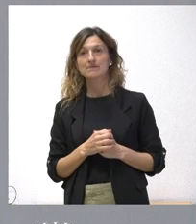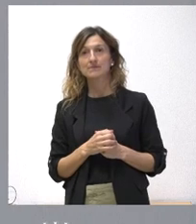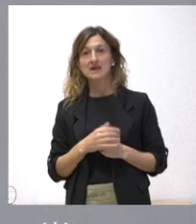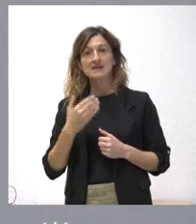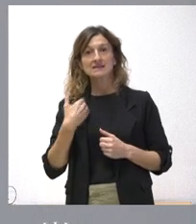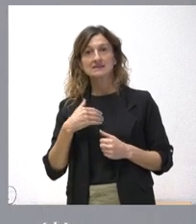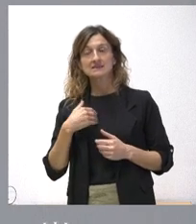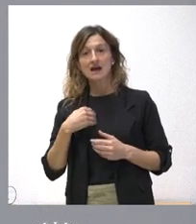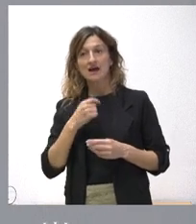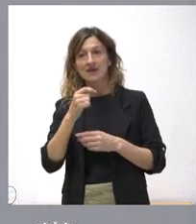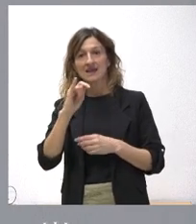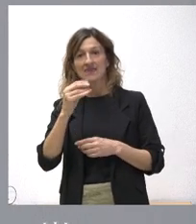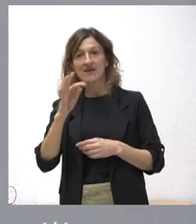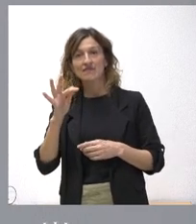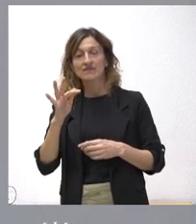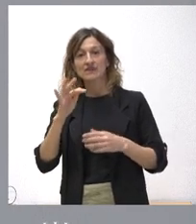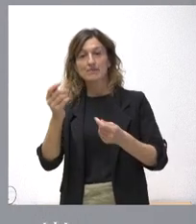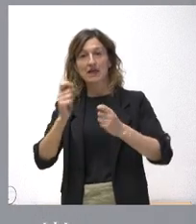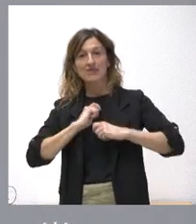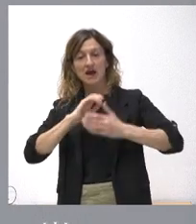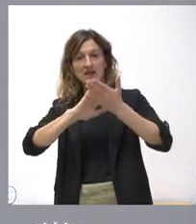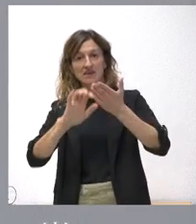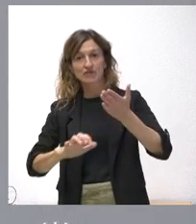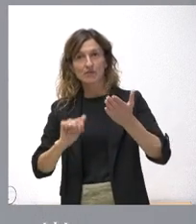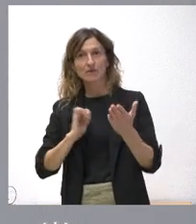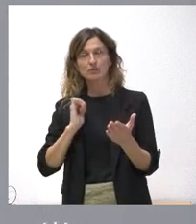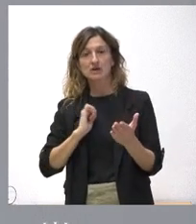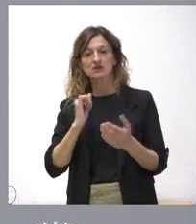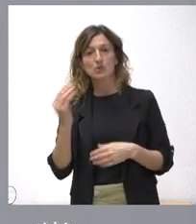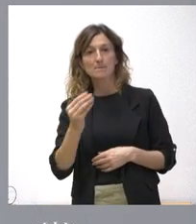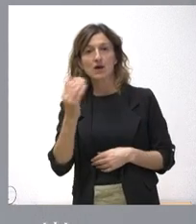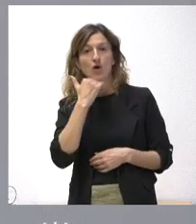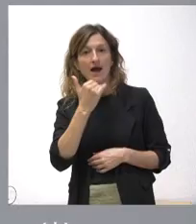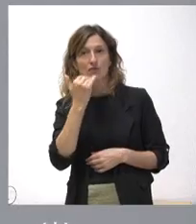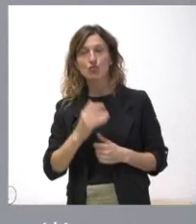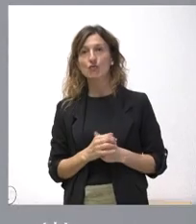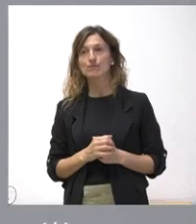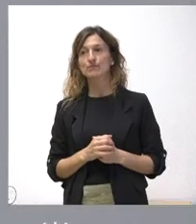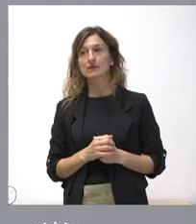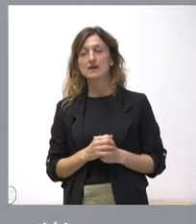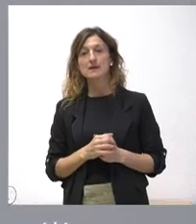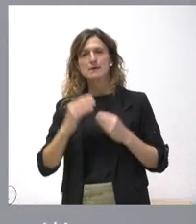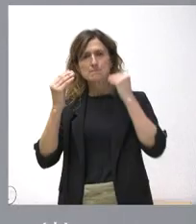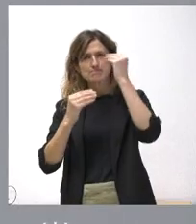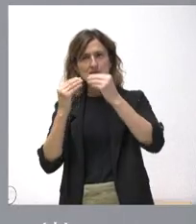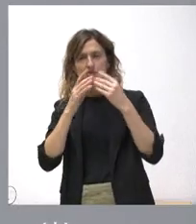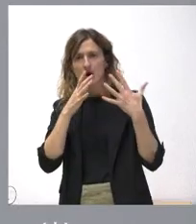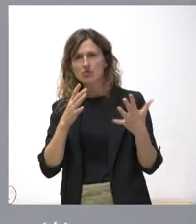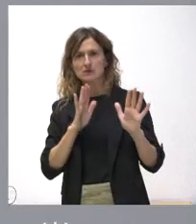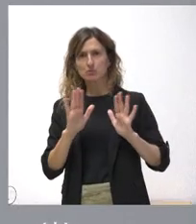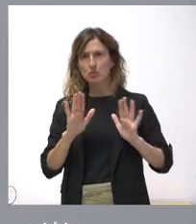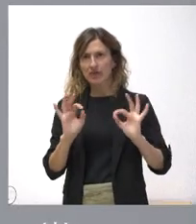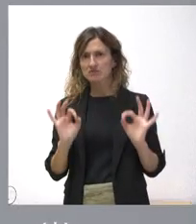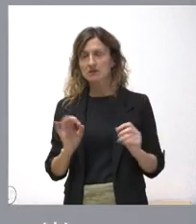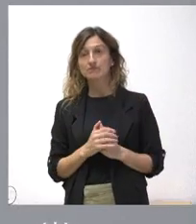ya a la AIREF para que nos realice un informe, por si pudiéramos tener que mejorarlo en algo. Yo considero que es un escenario que a día de hoy es prudente. Pero es verdad